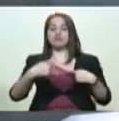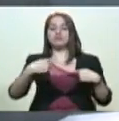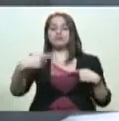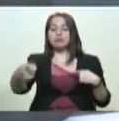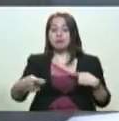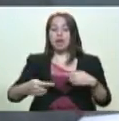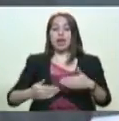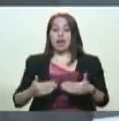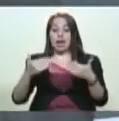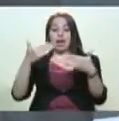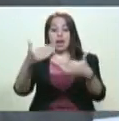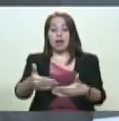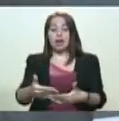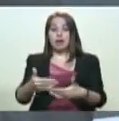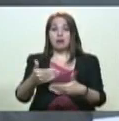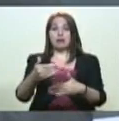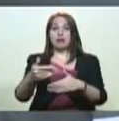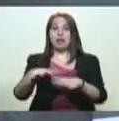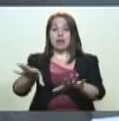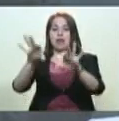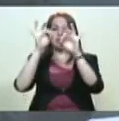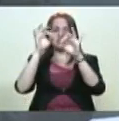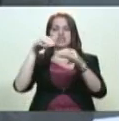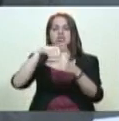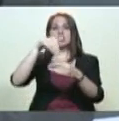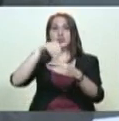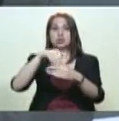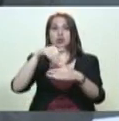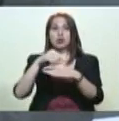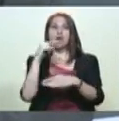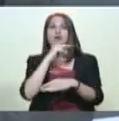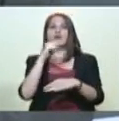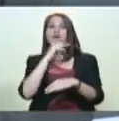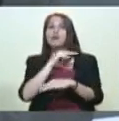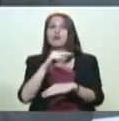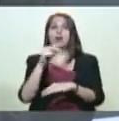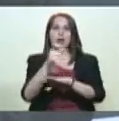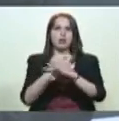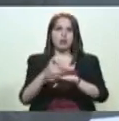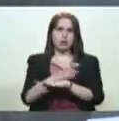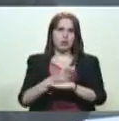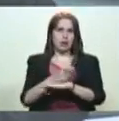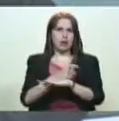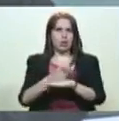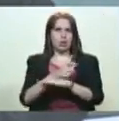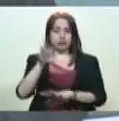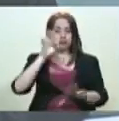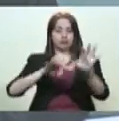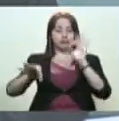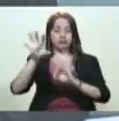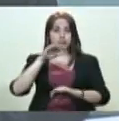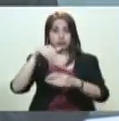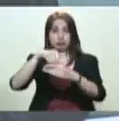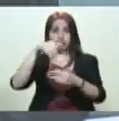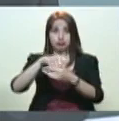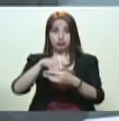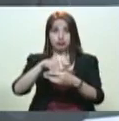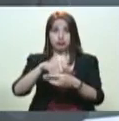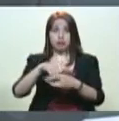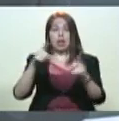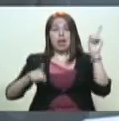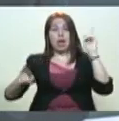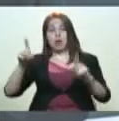adelantar las elecciones de gobernadores para el mes de octubre. Y hemos escuchado las intervenciones de varios